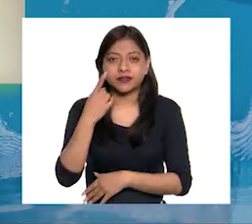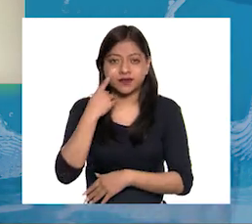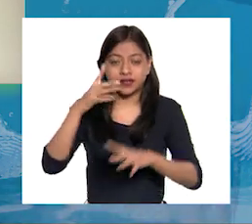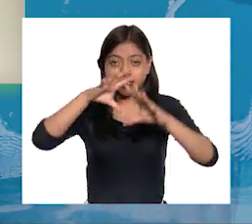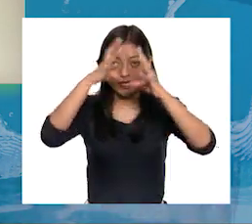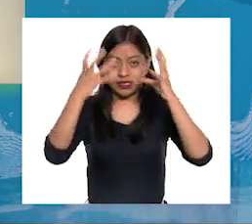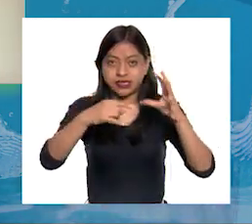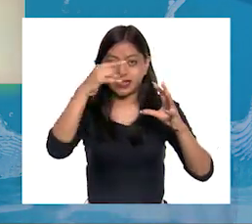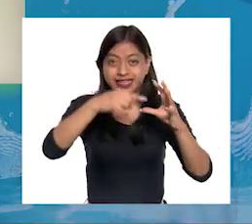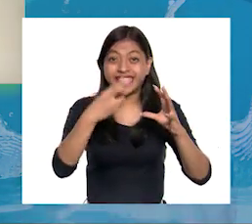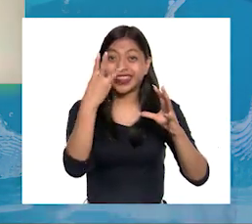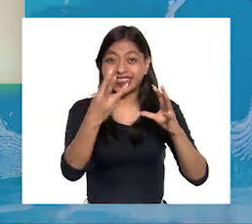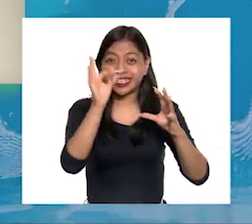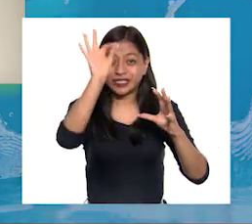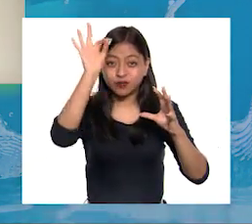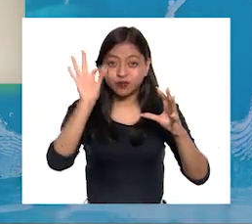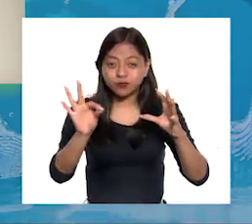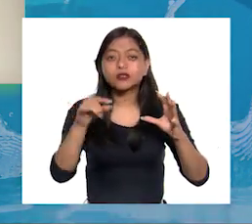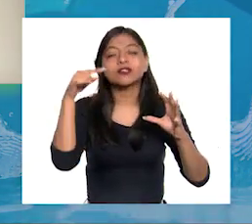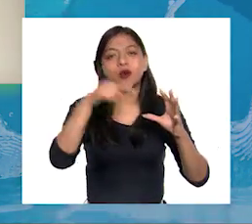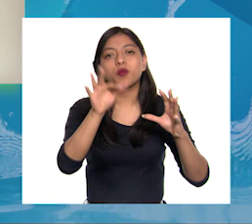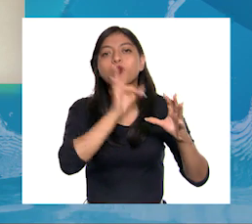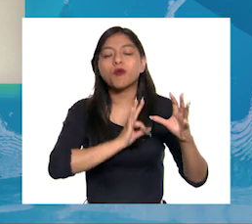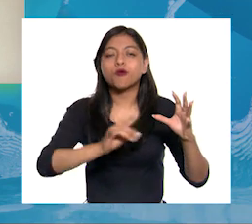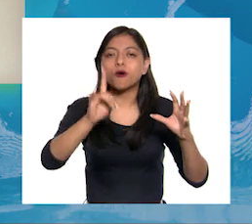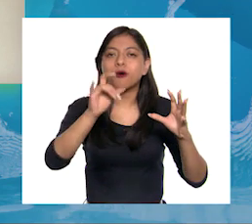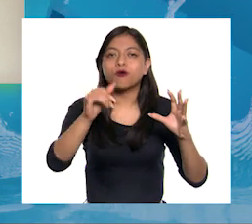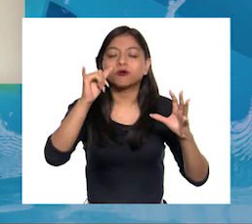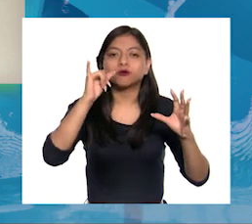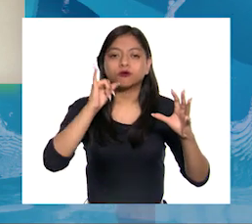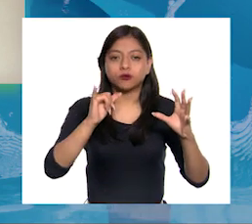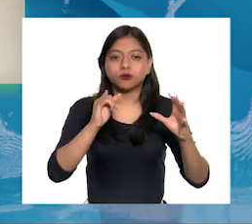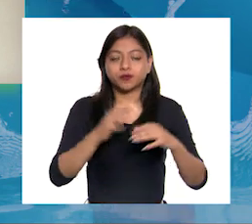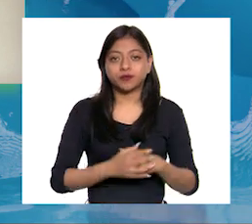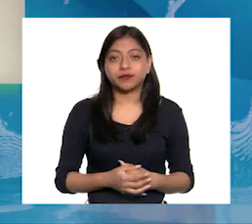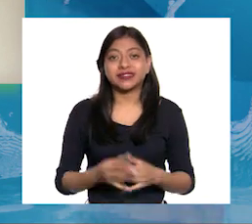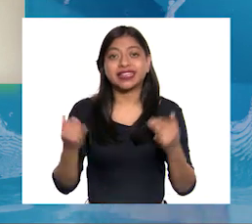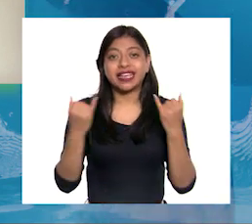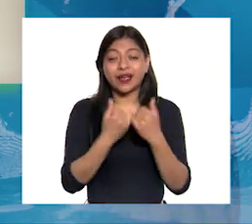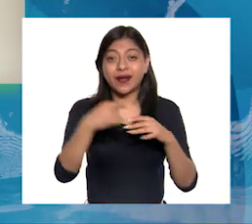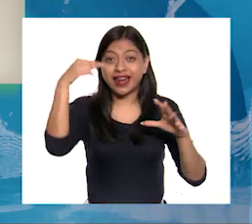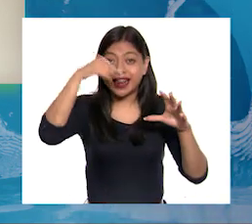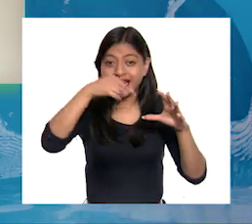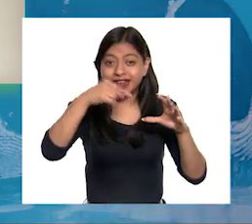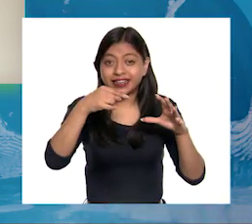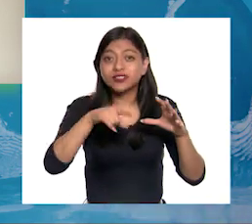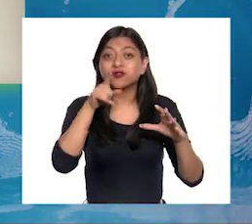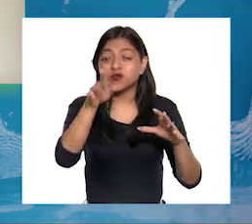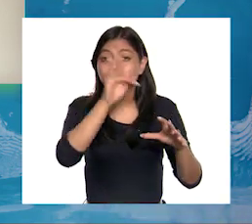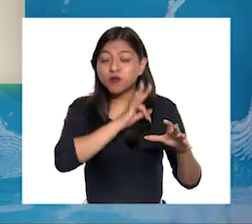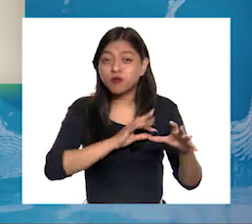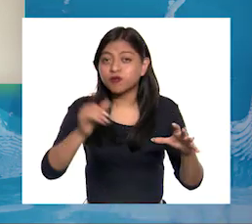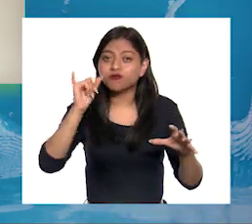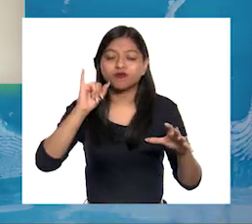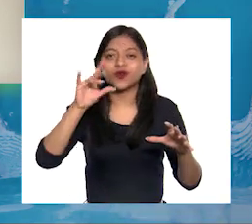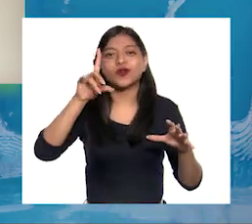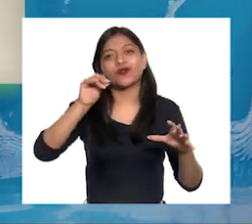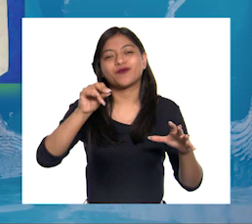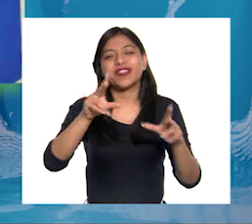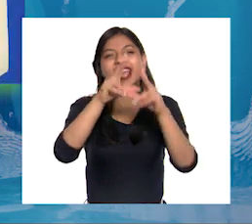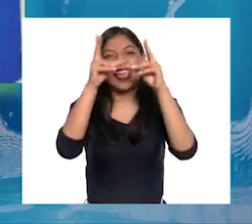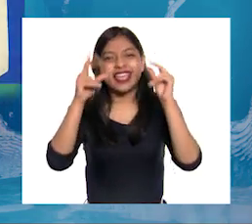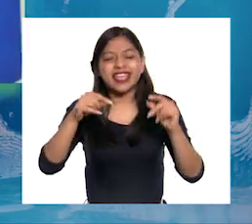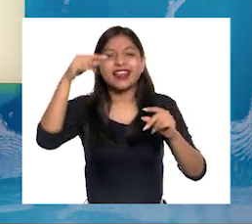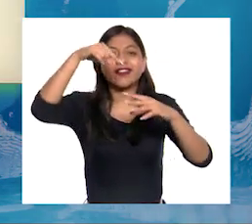la tierra, solo el 3% es dulce Y aún la mayor parte de esta se encuentra inaccesible en glaciares y en el subsuelo